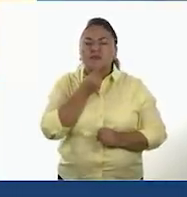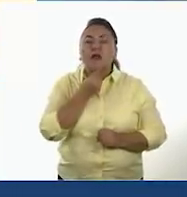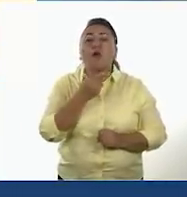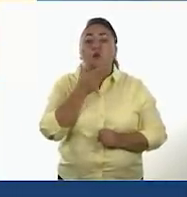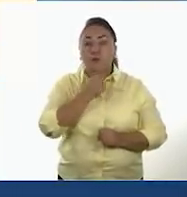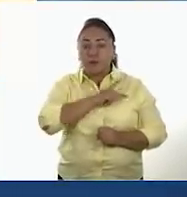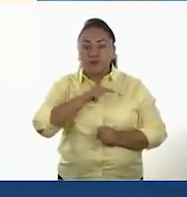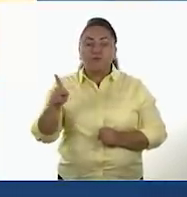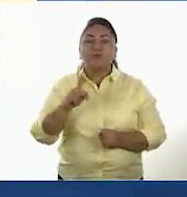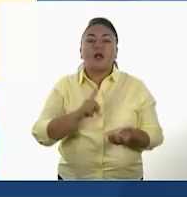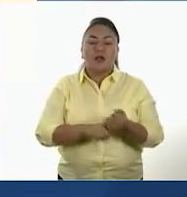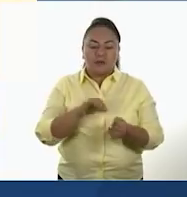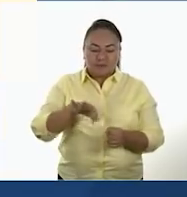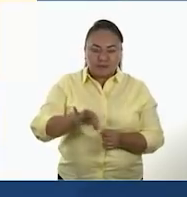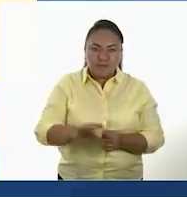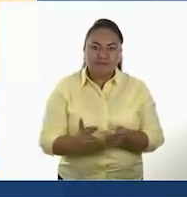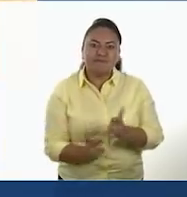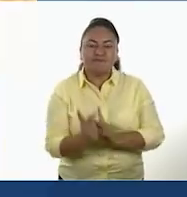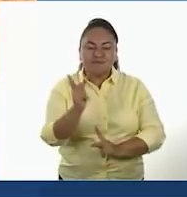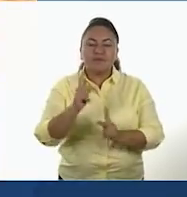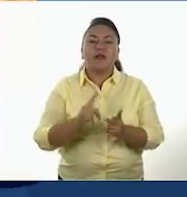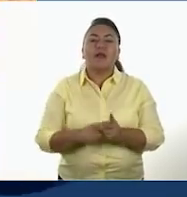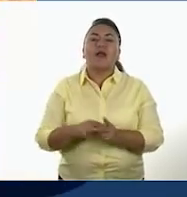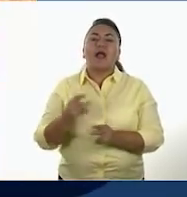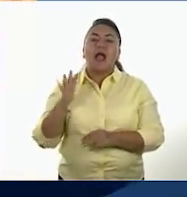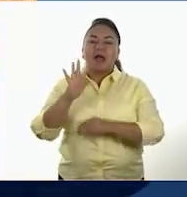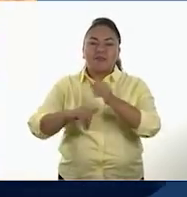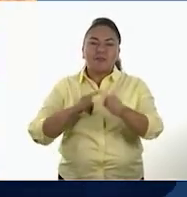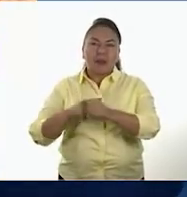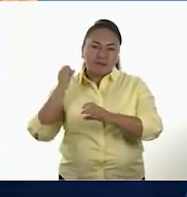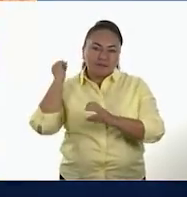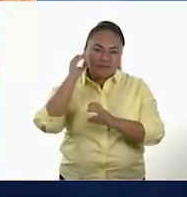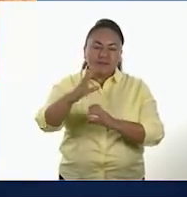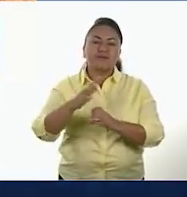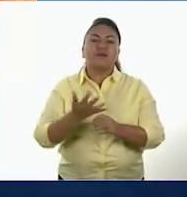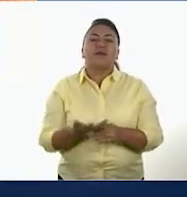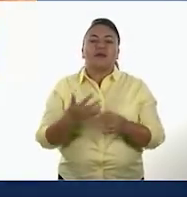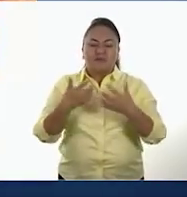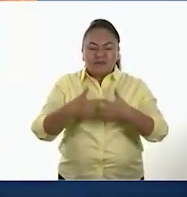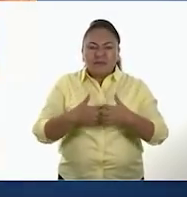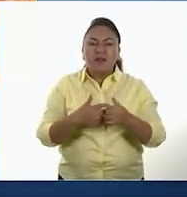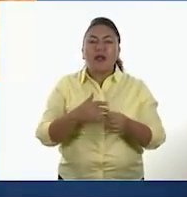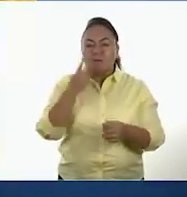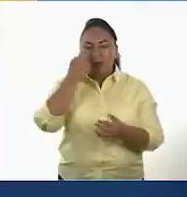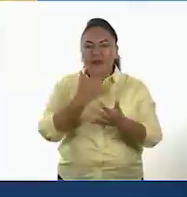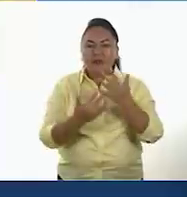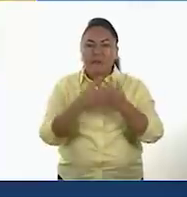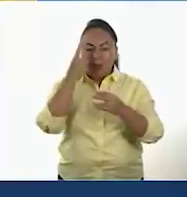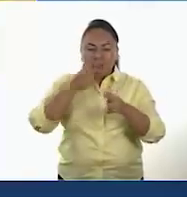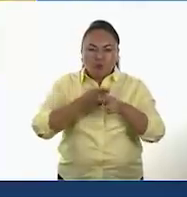los animales, pescaban, cazaban y fabricaban las herramientas para el trabajo.